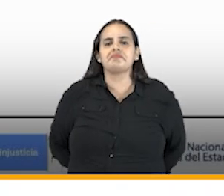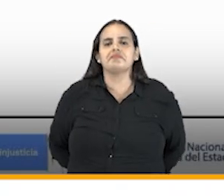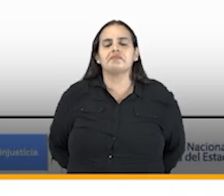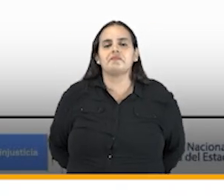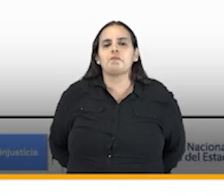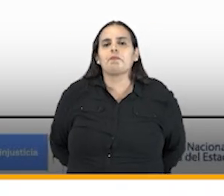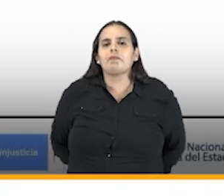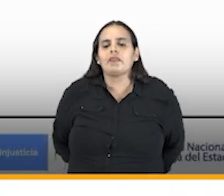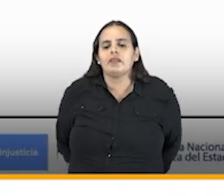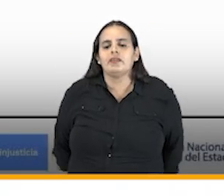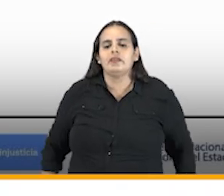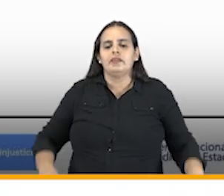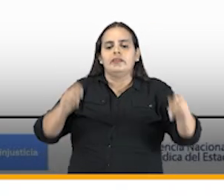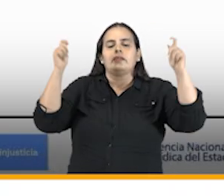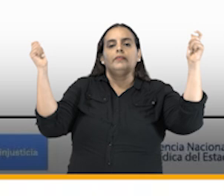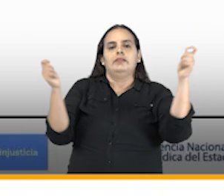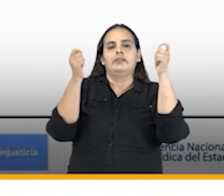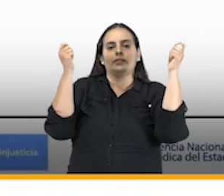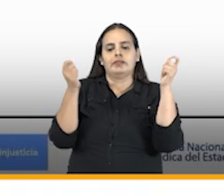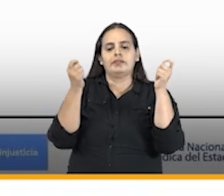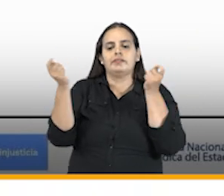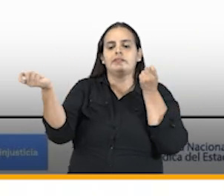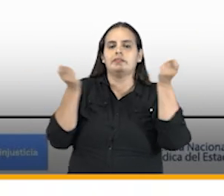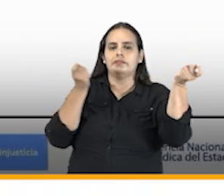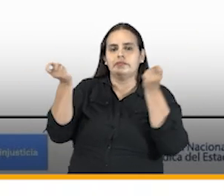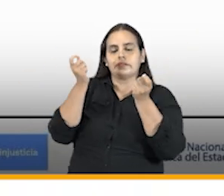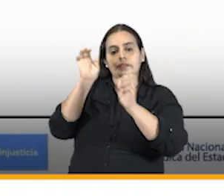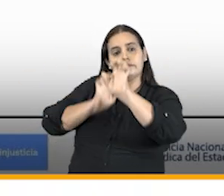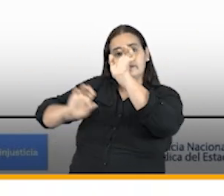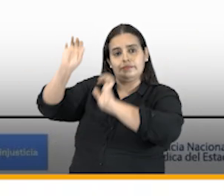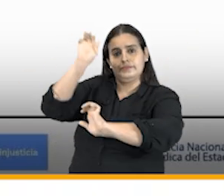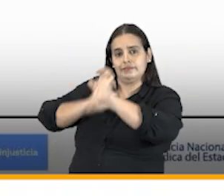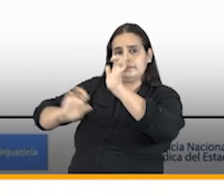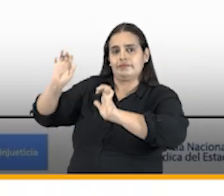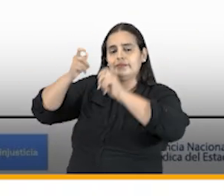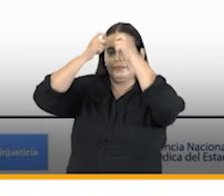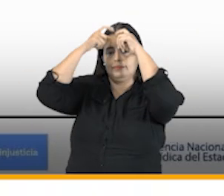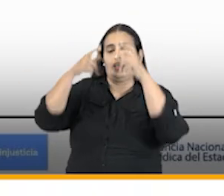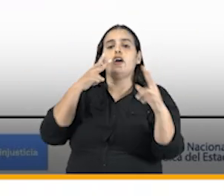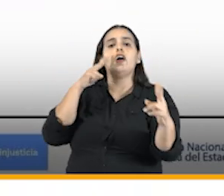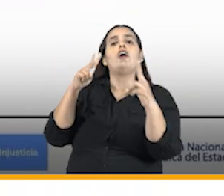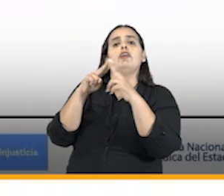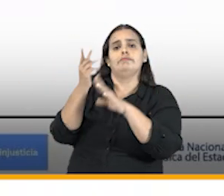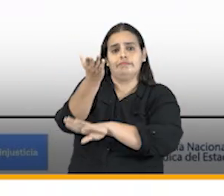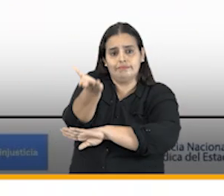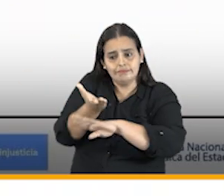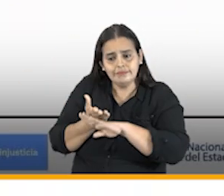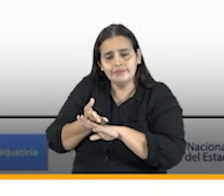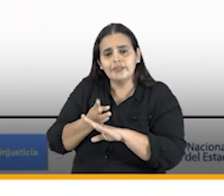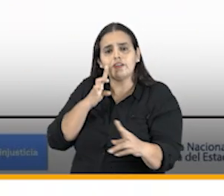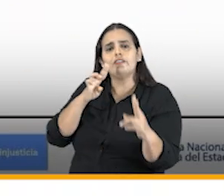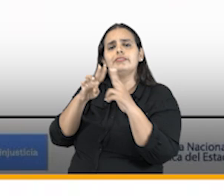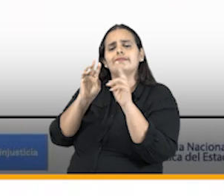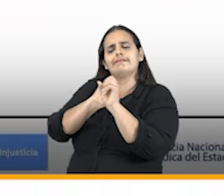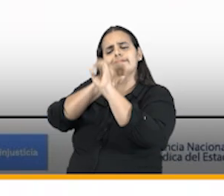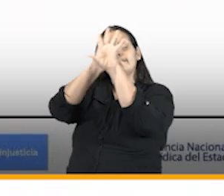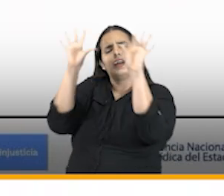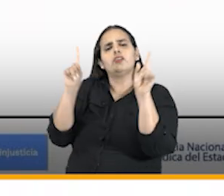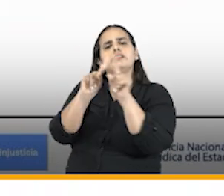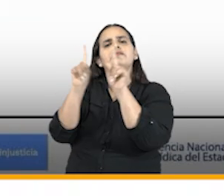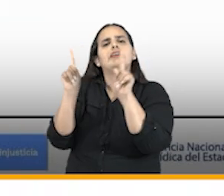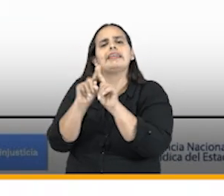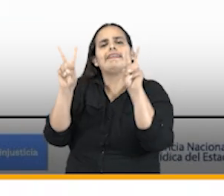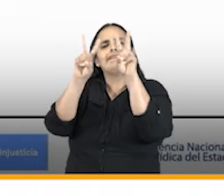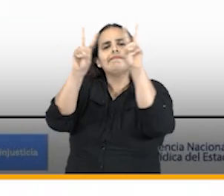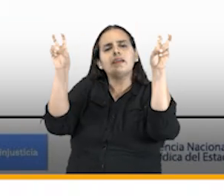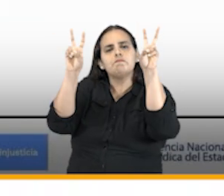la promoción de la defensa estratégica del estado exige conocer de manera clara los diferentes